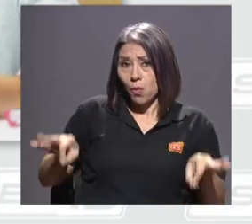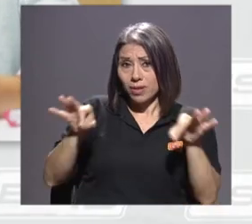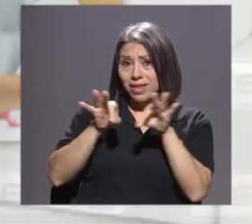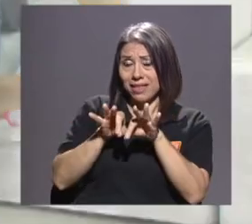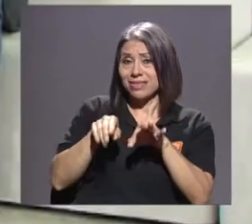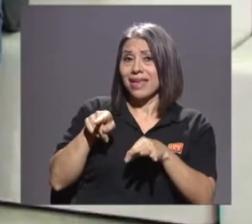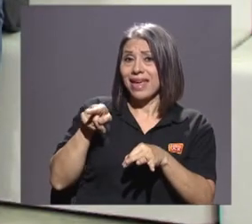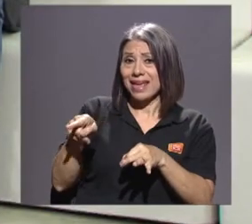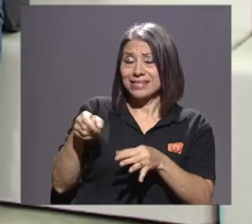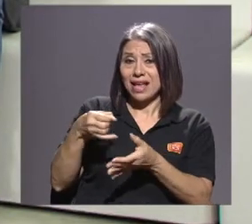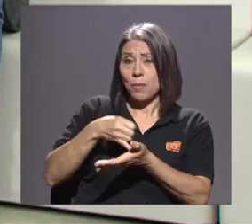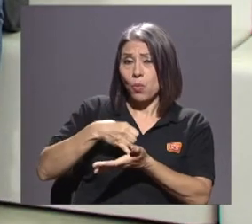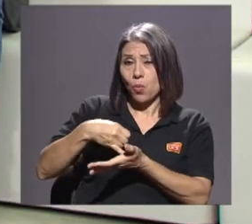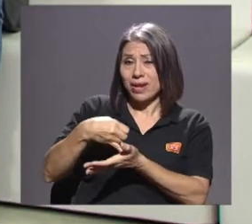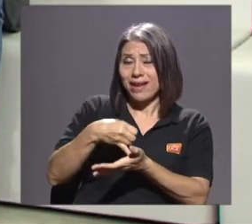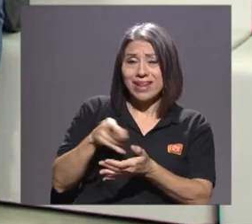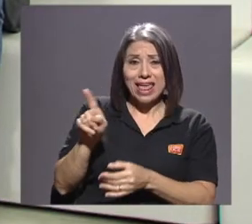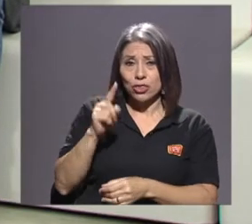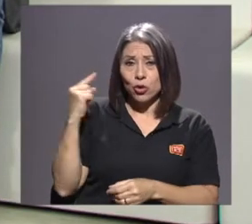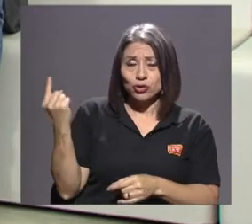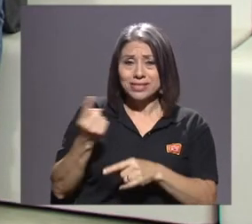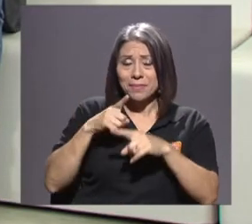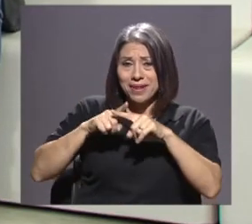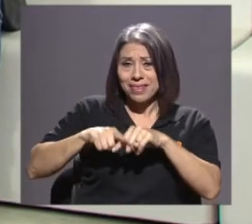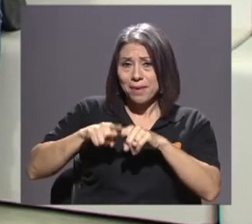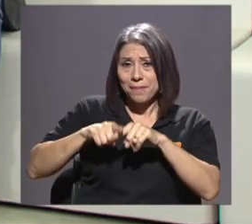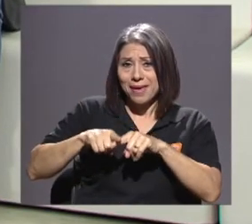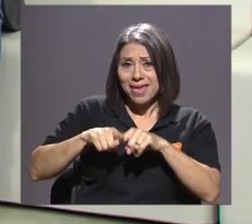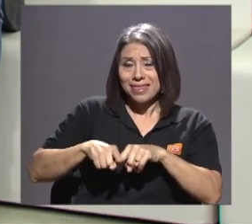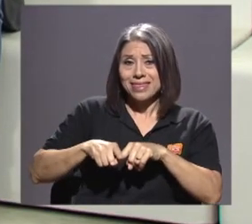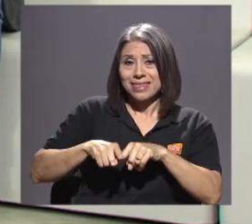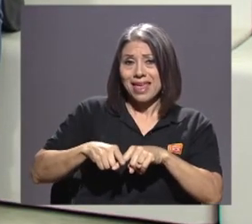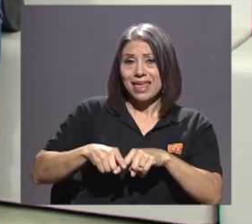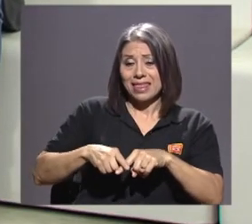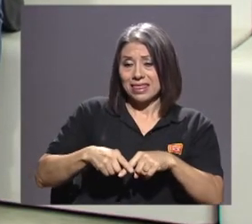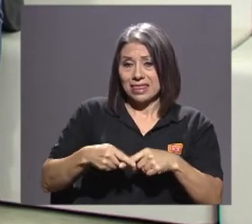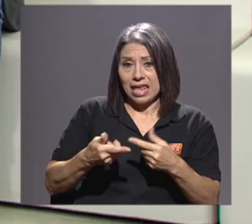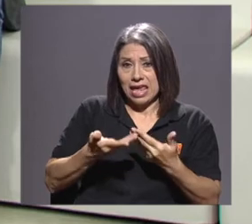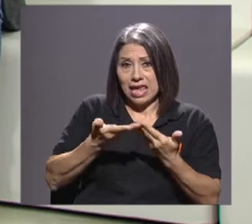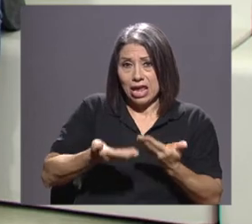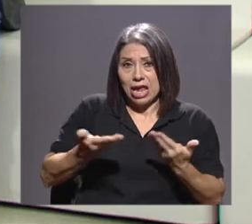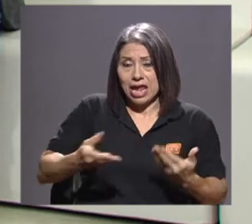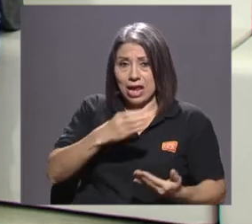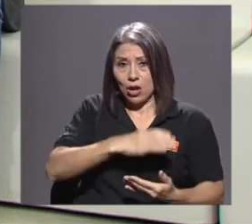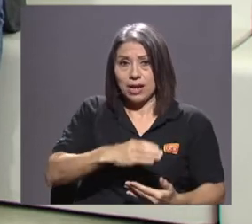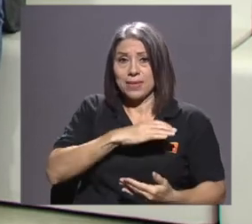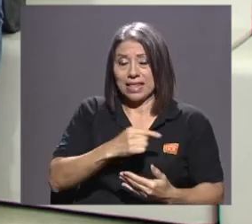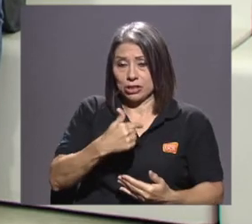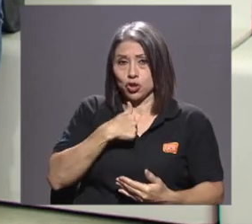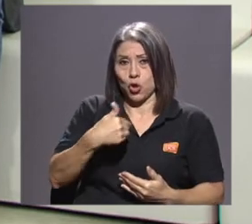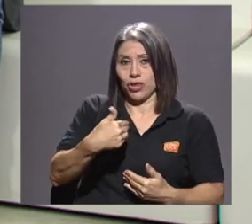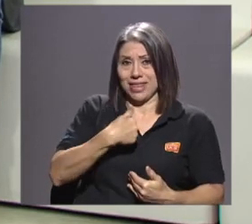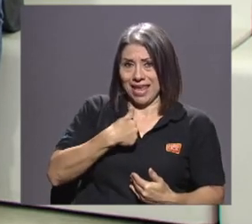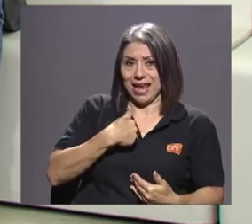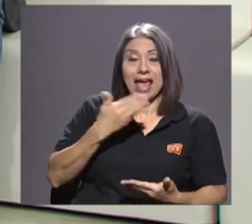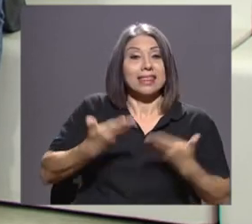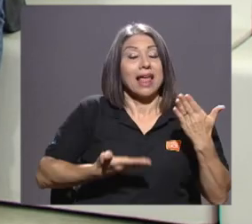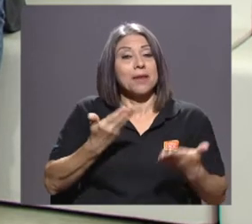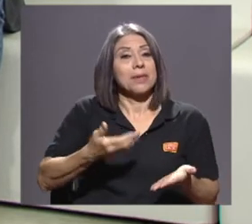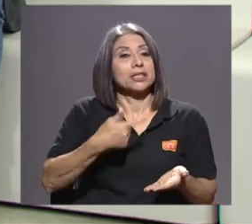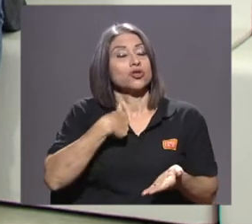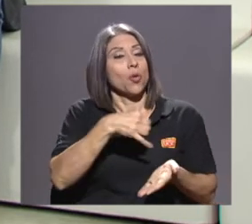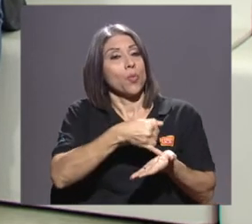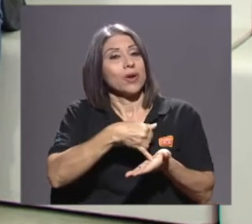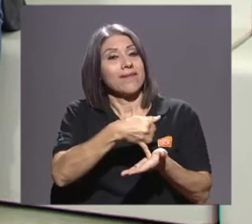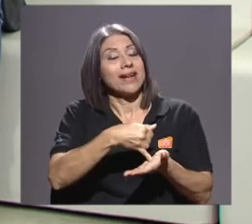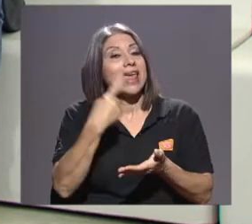vulnerabilidad depende de las herramientas que yo tenga. Puedo estar en posición de vulnerabilidad por las acciones